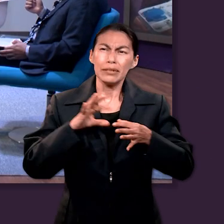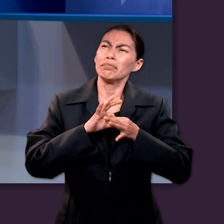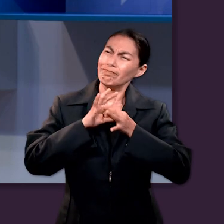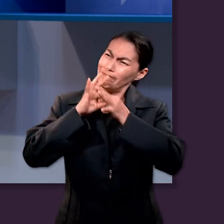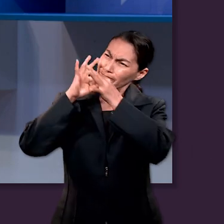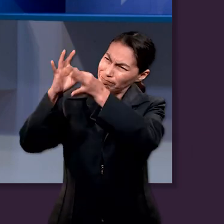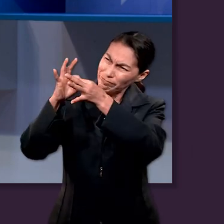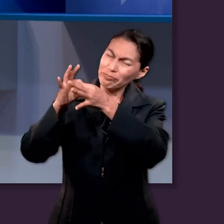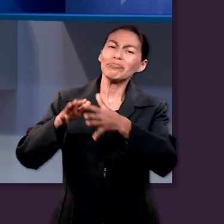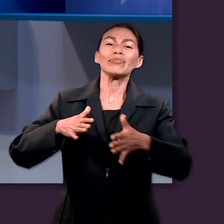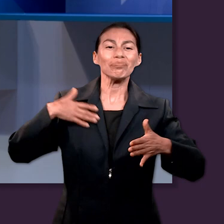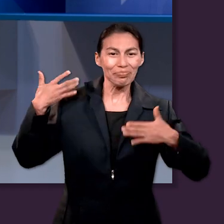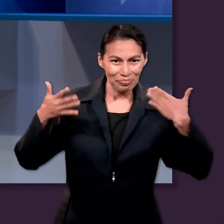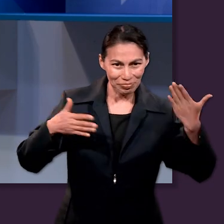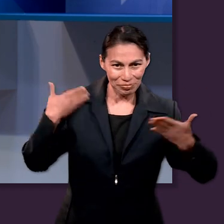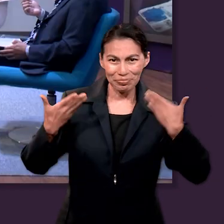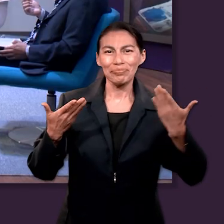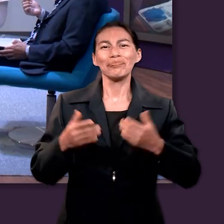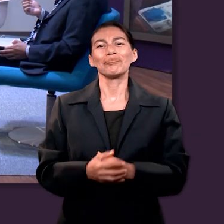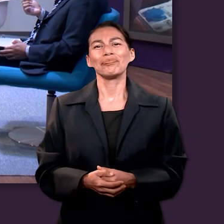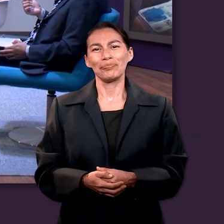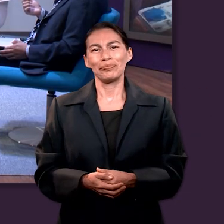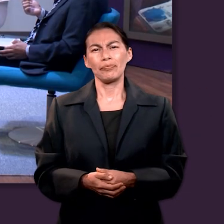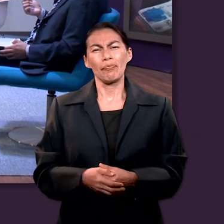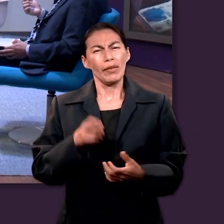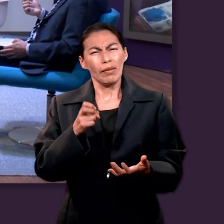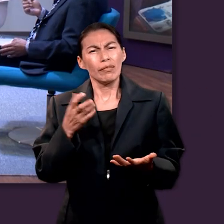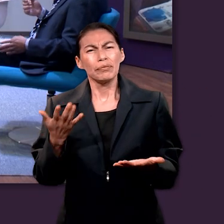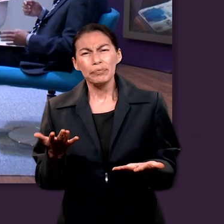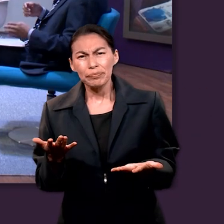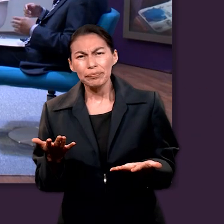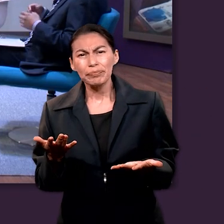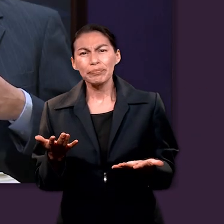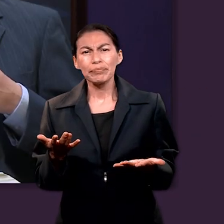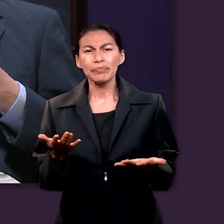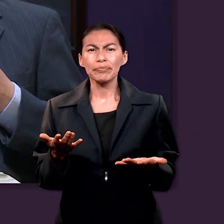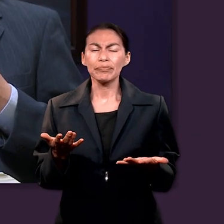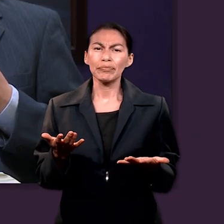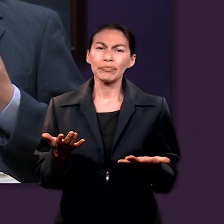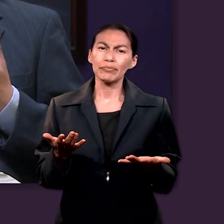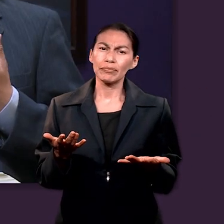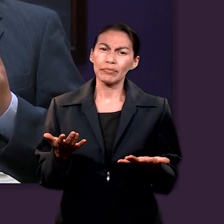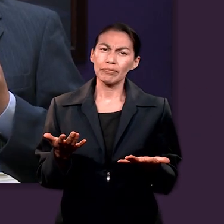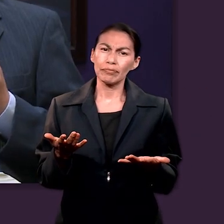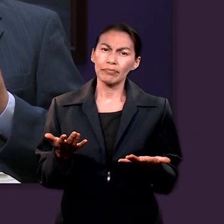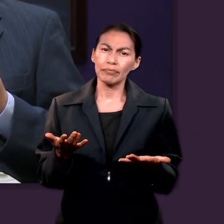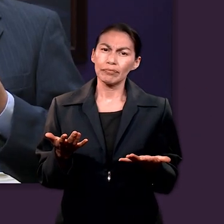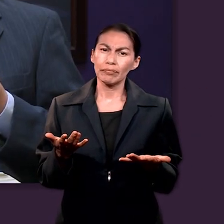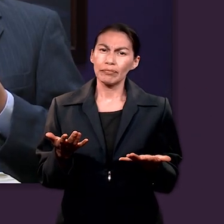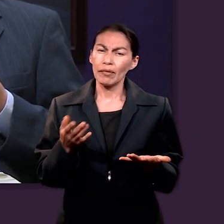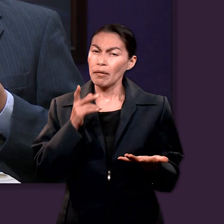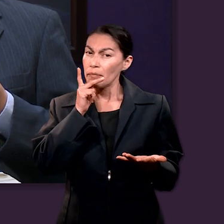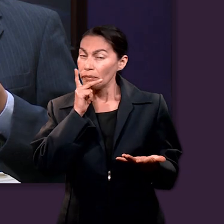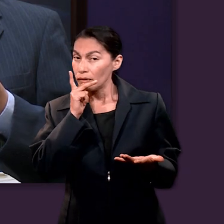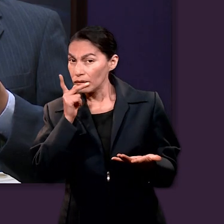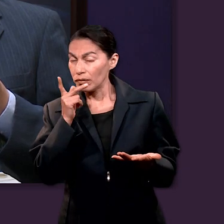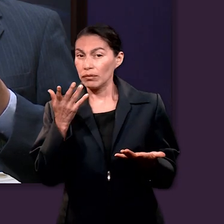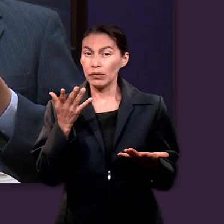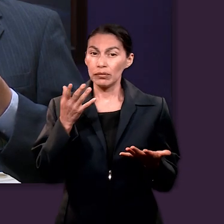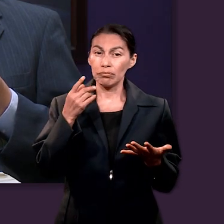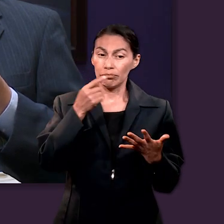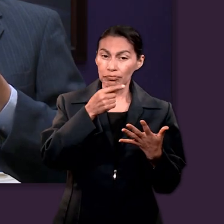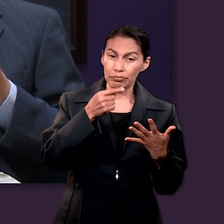Señor. Otra vez digo, regocijaos. Como que hay una especie de